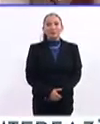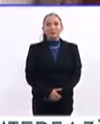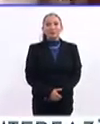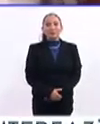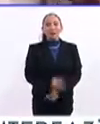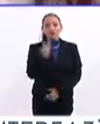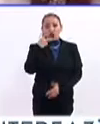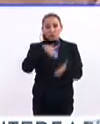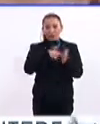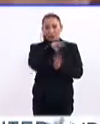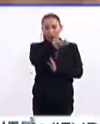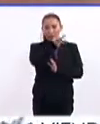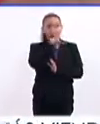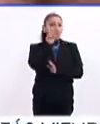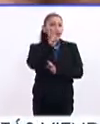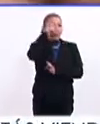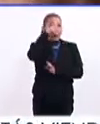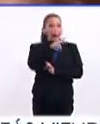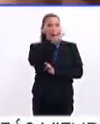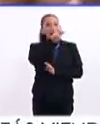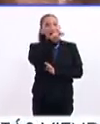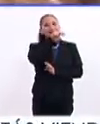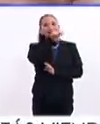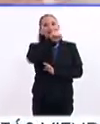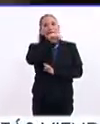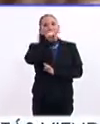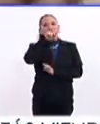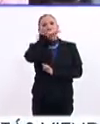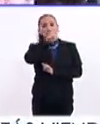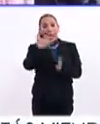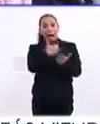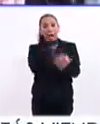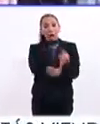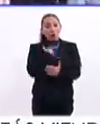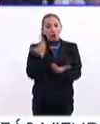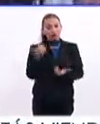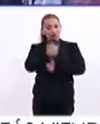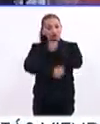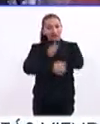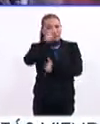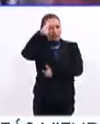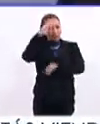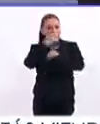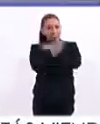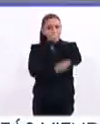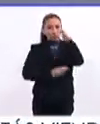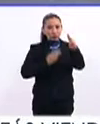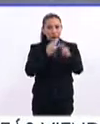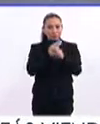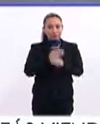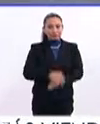En 2018, la mexicana Vanessa Ponce de León fue la ganadora del certamen Señorita Mundo.